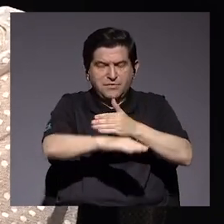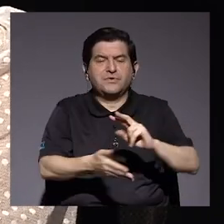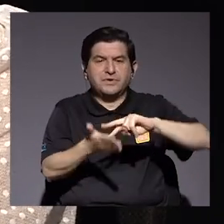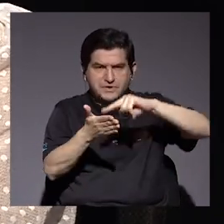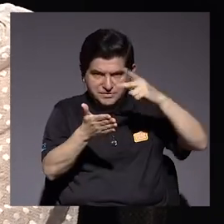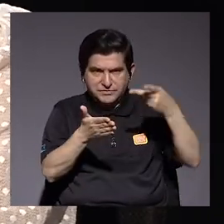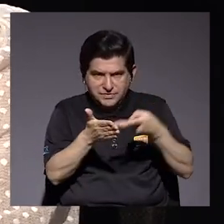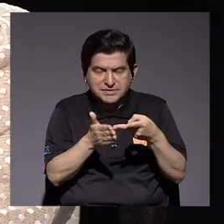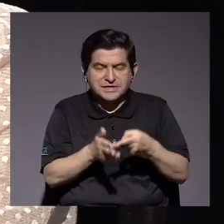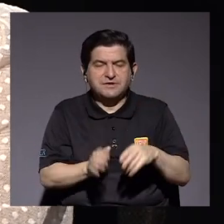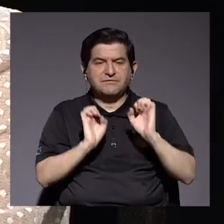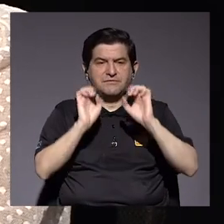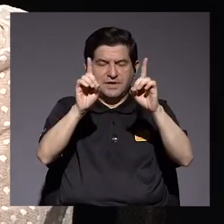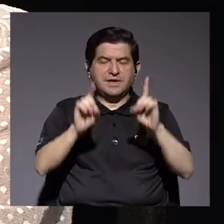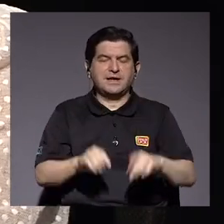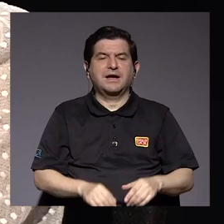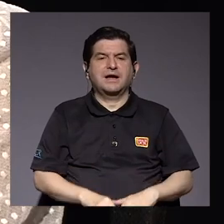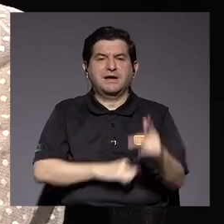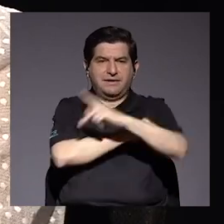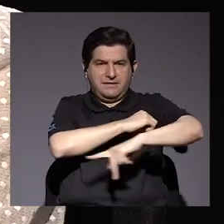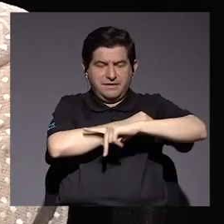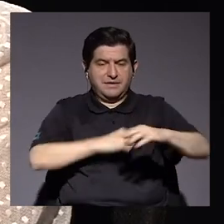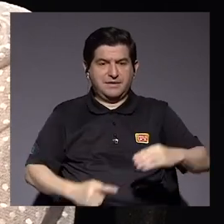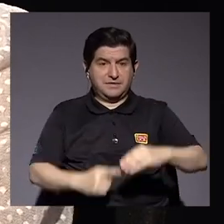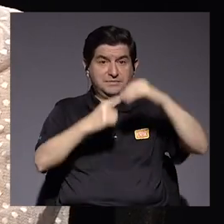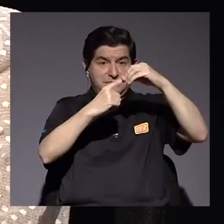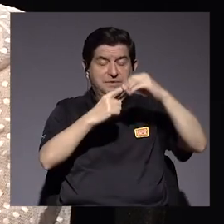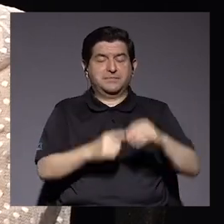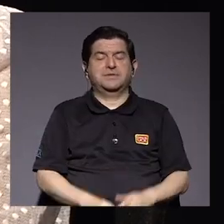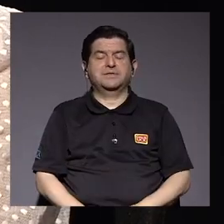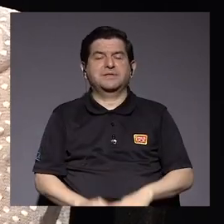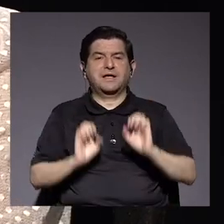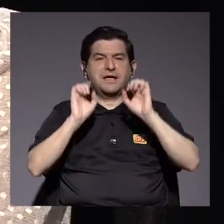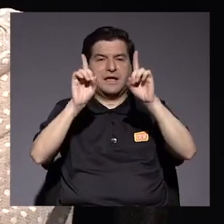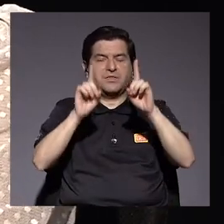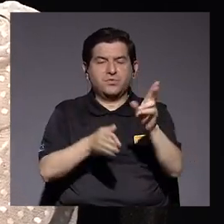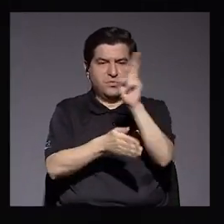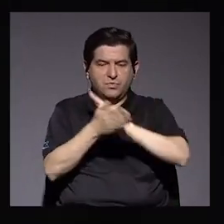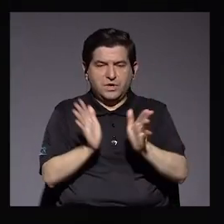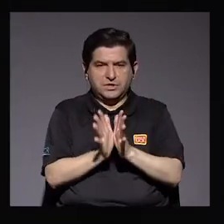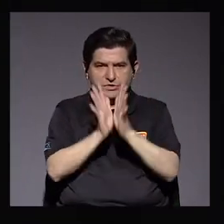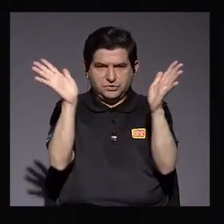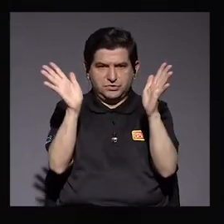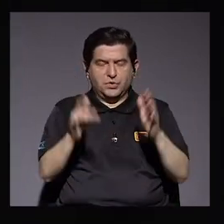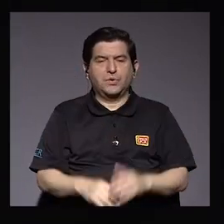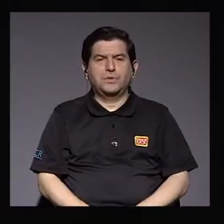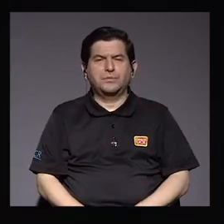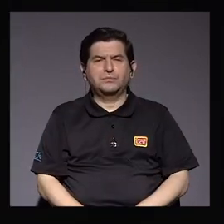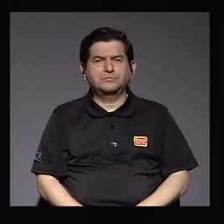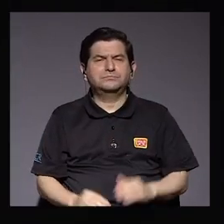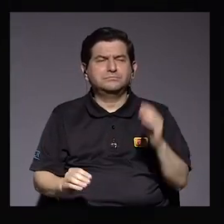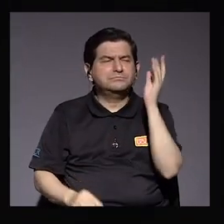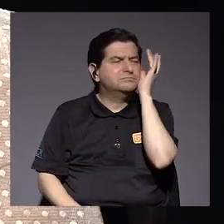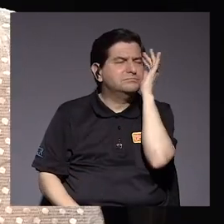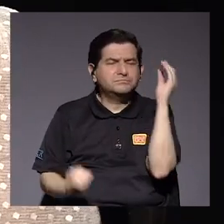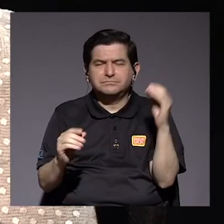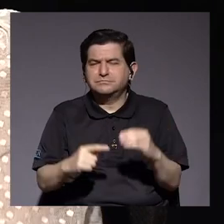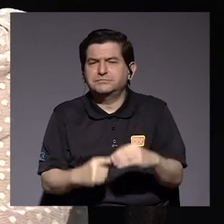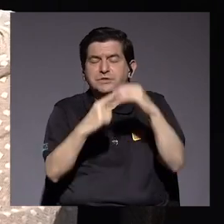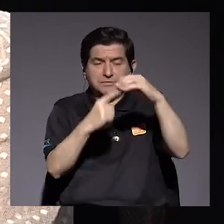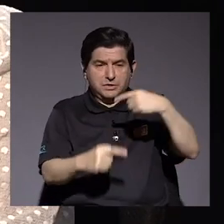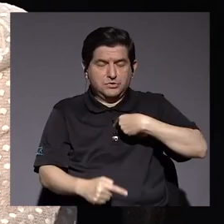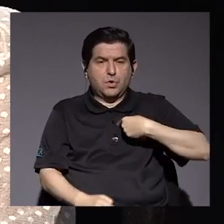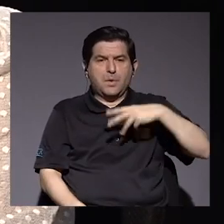educación en general en el país, pero principalmente la educación pública superior. Y la preocupación más grande, por lo menos para mí,